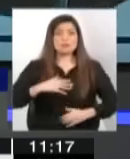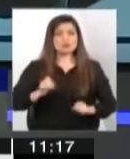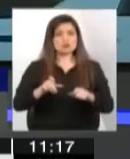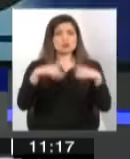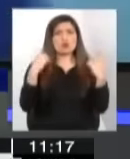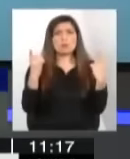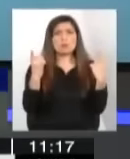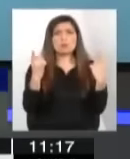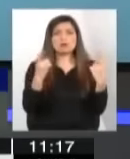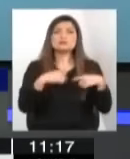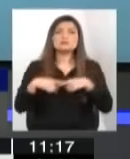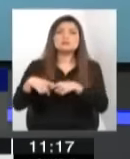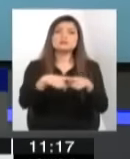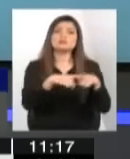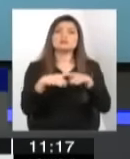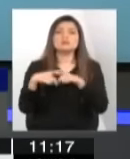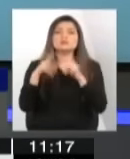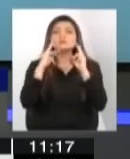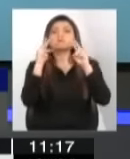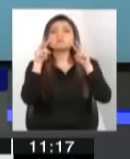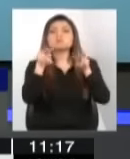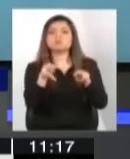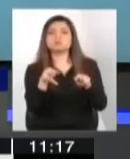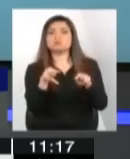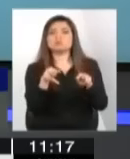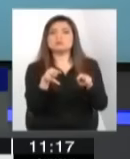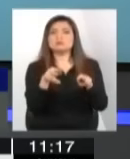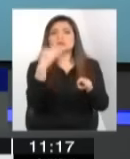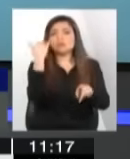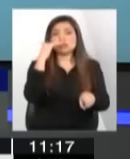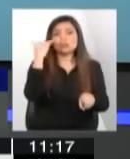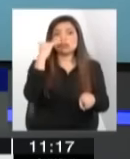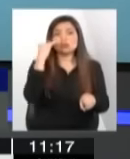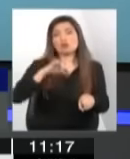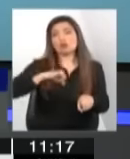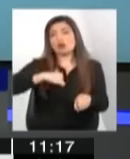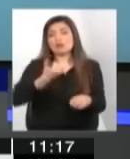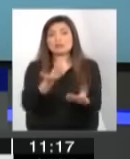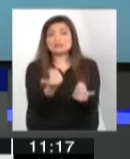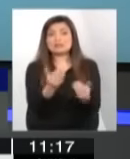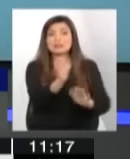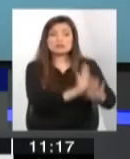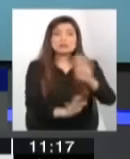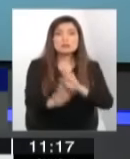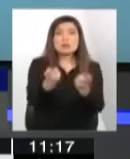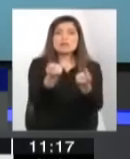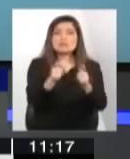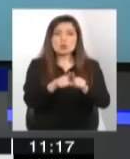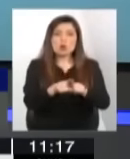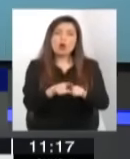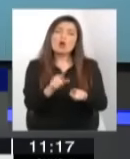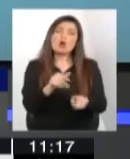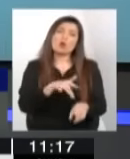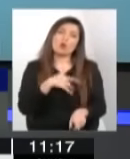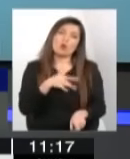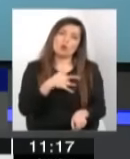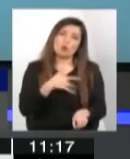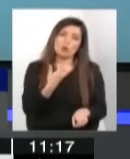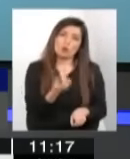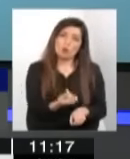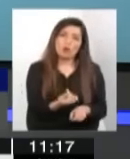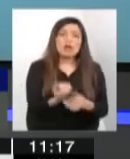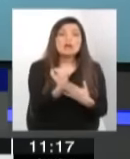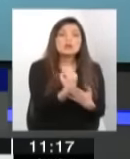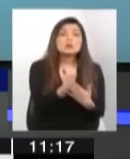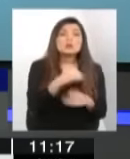es que como sociedad vemos que el trato a los niños que requieren protección pasa a ser como caridad, como esto de ayudemos a